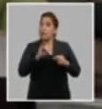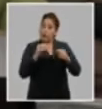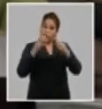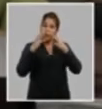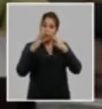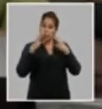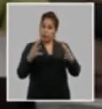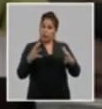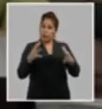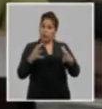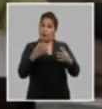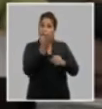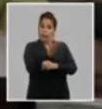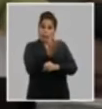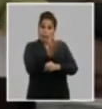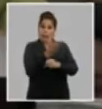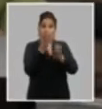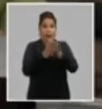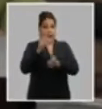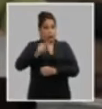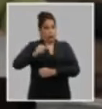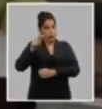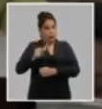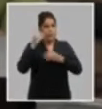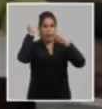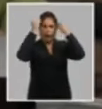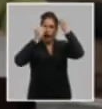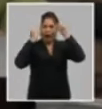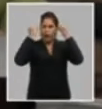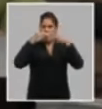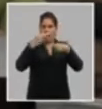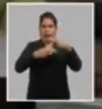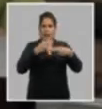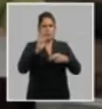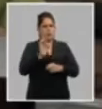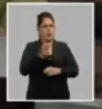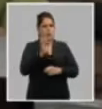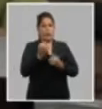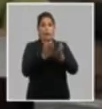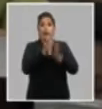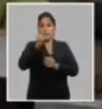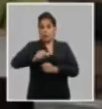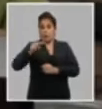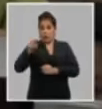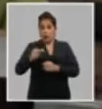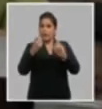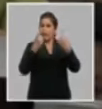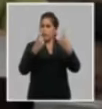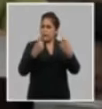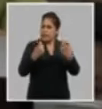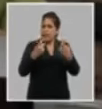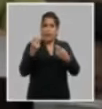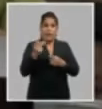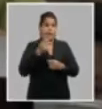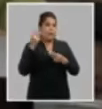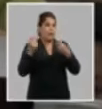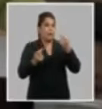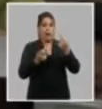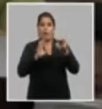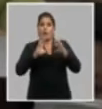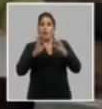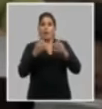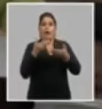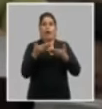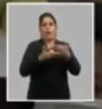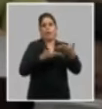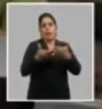importante que incluso nos demandaban nuestros estudiantes en los análisis que hacemos cotidianamente con ellos la necesidad de dinamizar los códigos